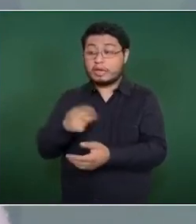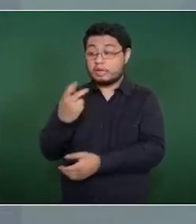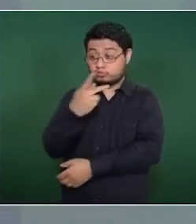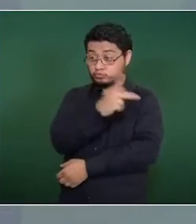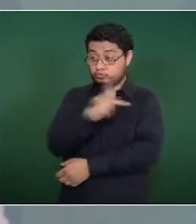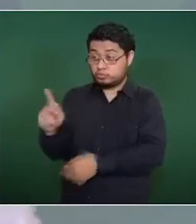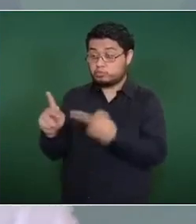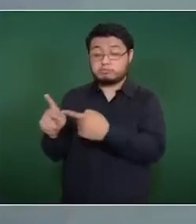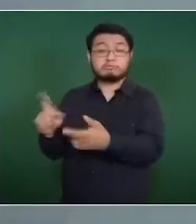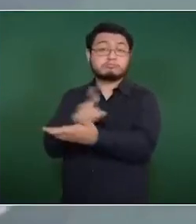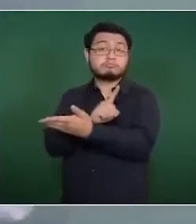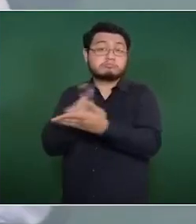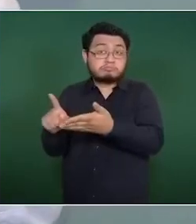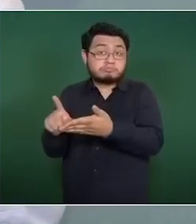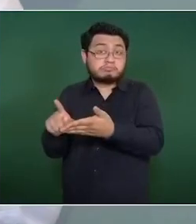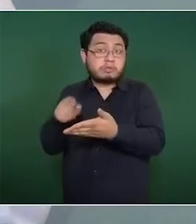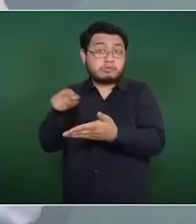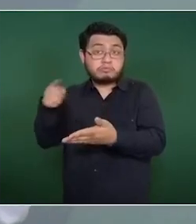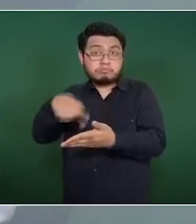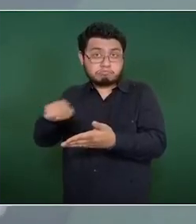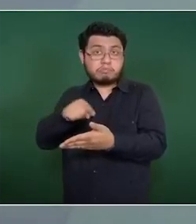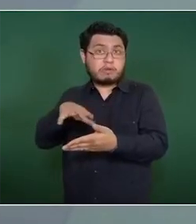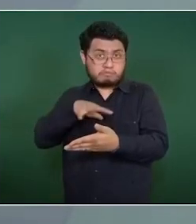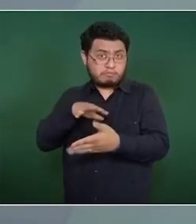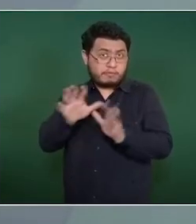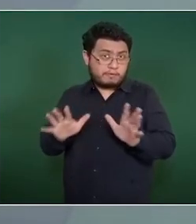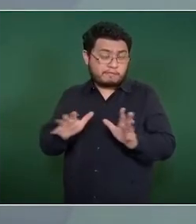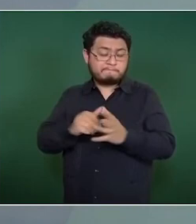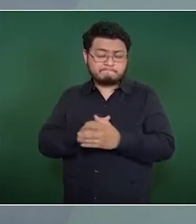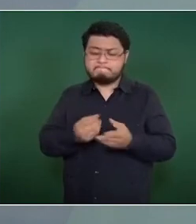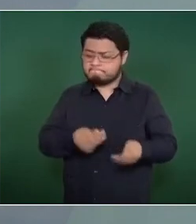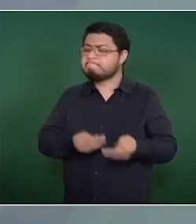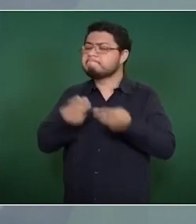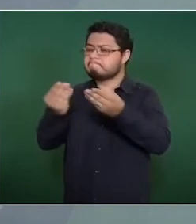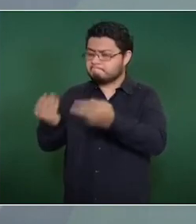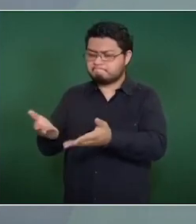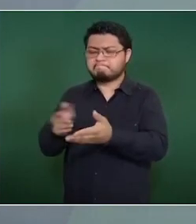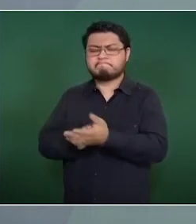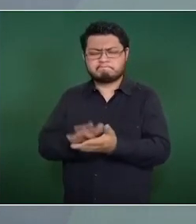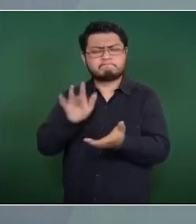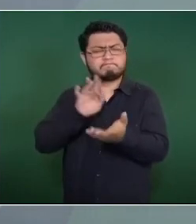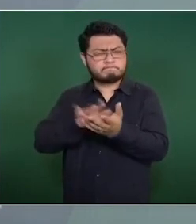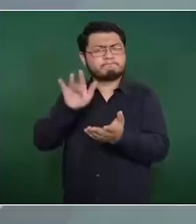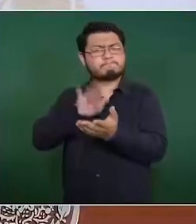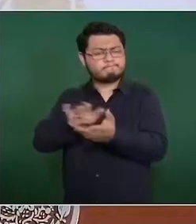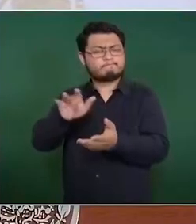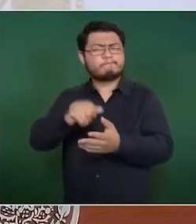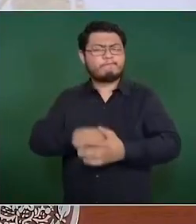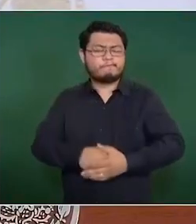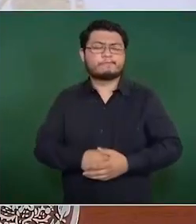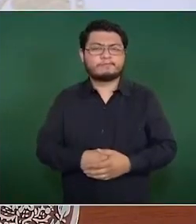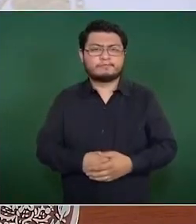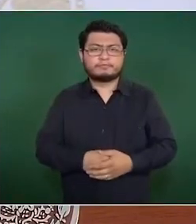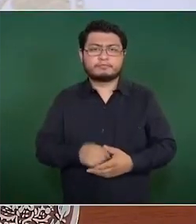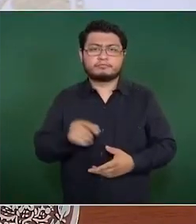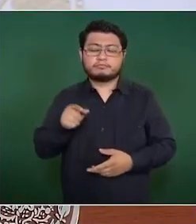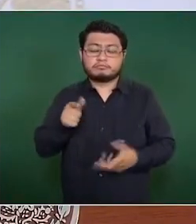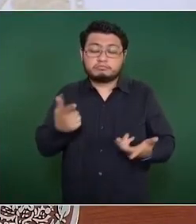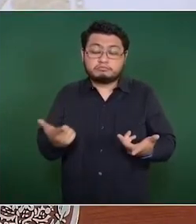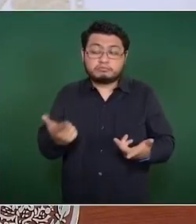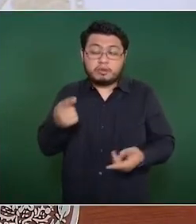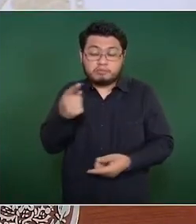que tenemos los ciudadanos de manifestación que costó